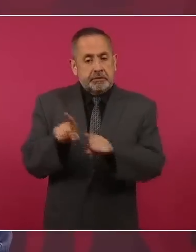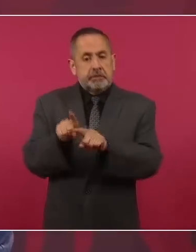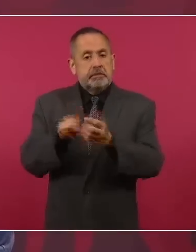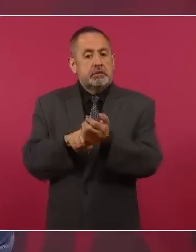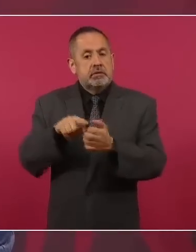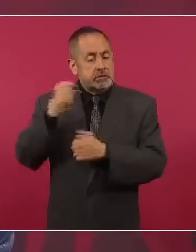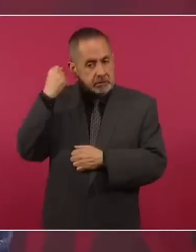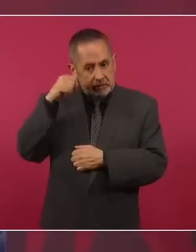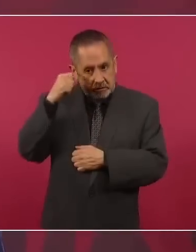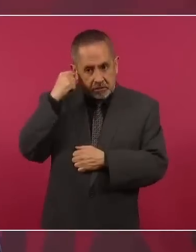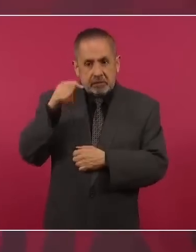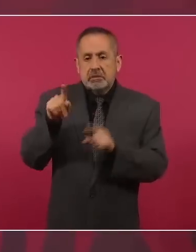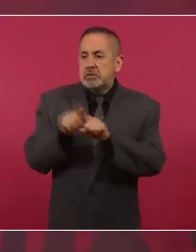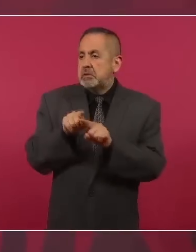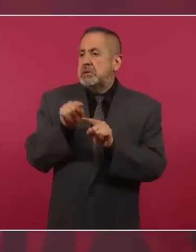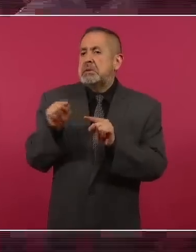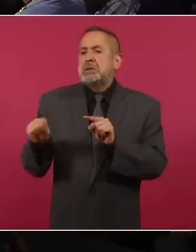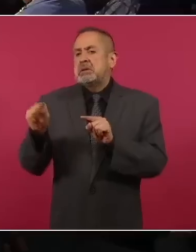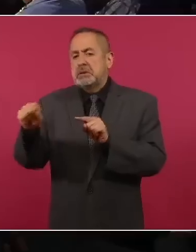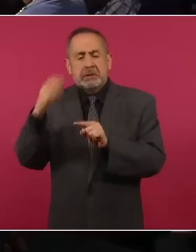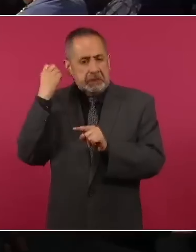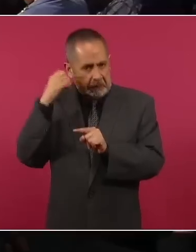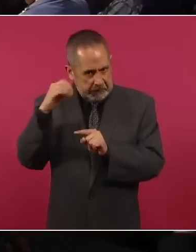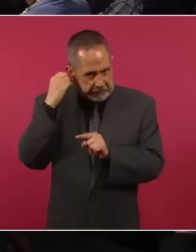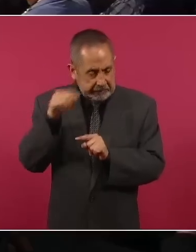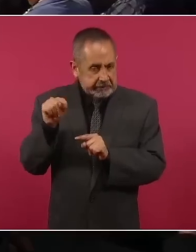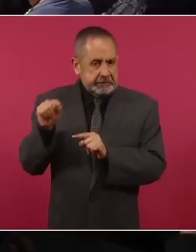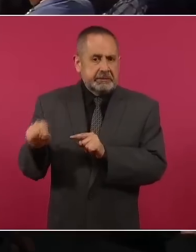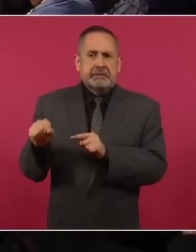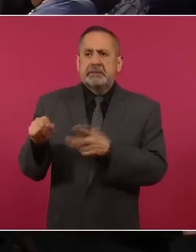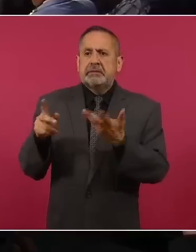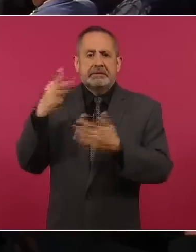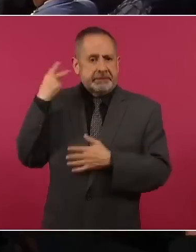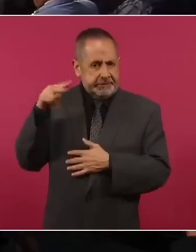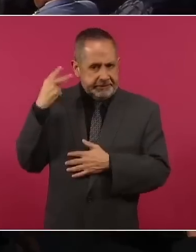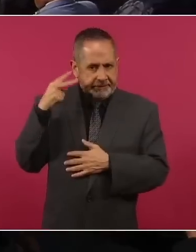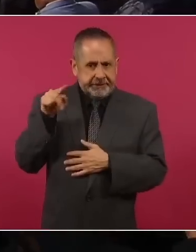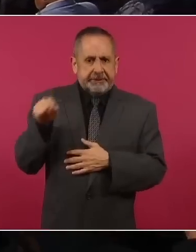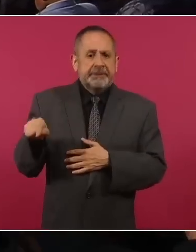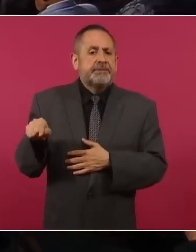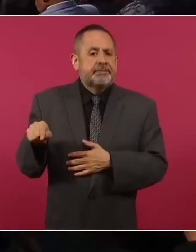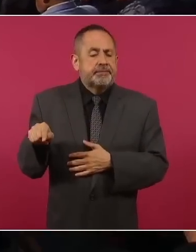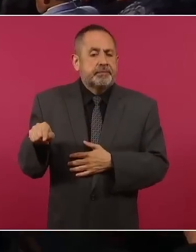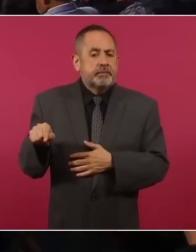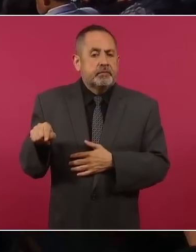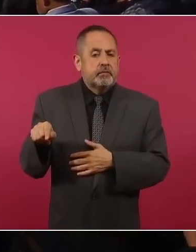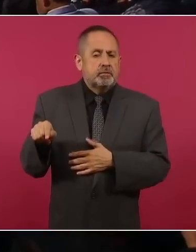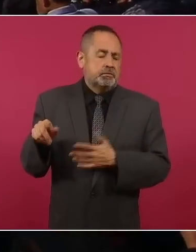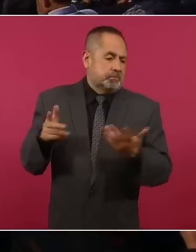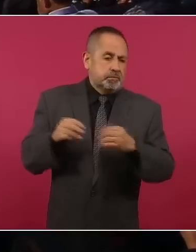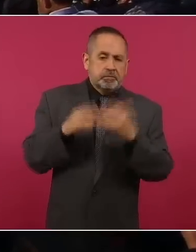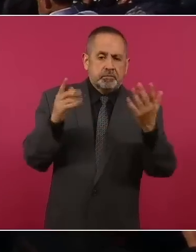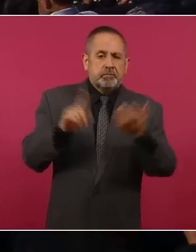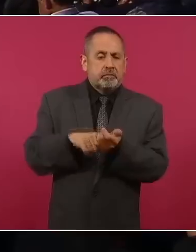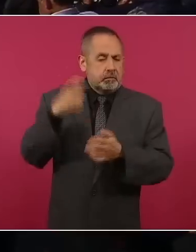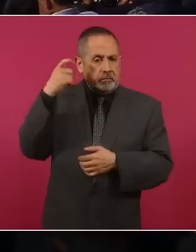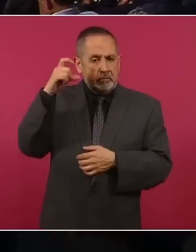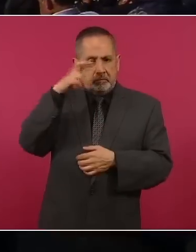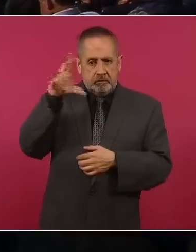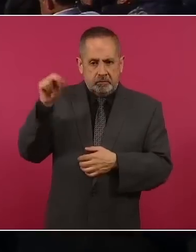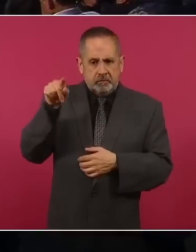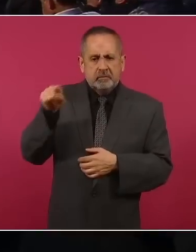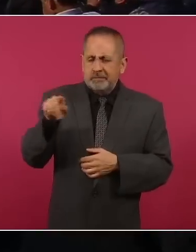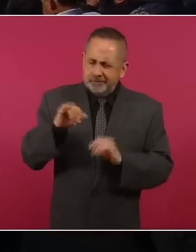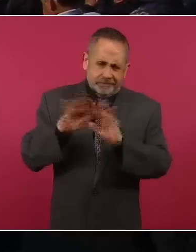Tabasco y otros estados, Oaxaca, Veracruz, desde luego Quintana Roo, pero